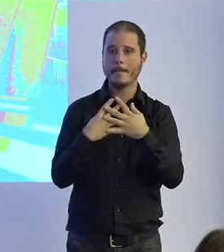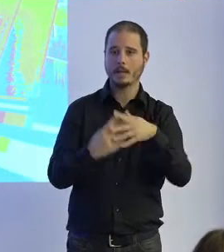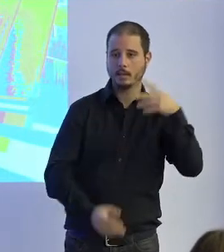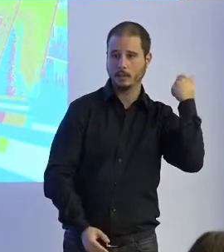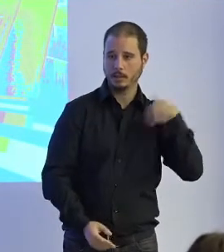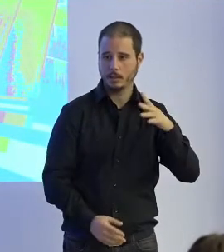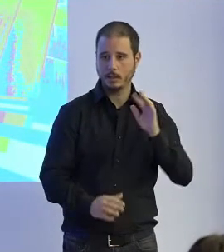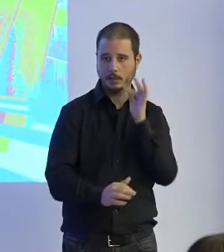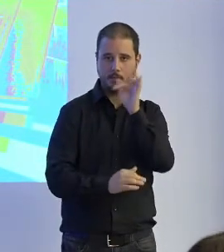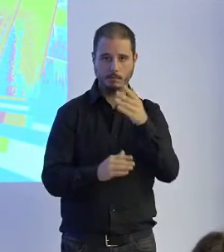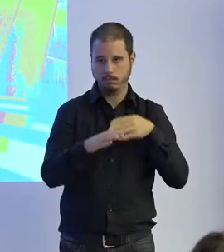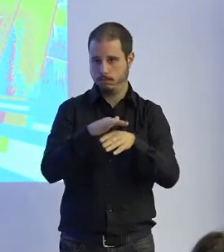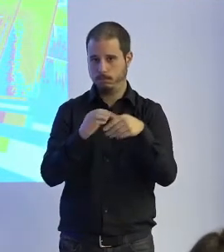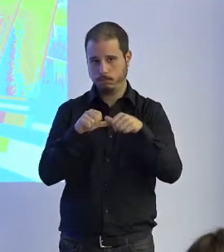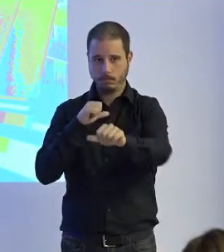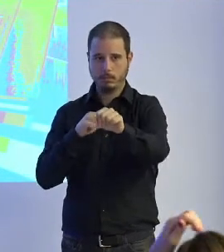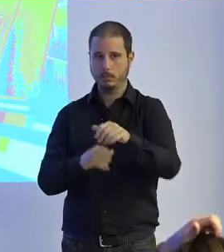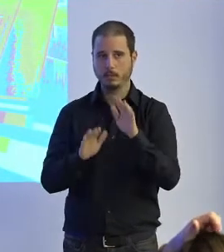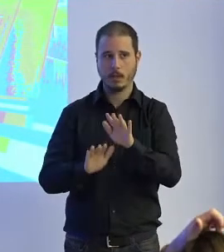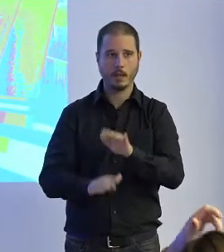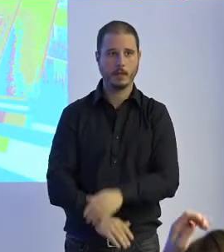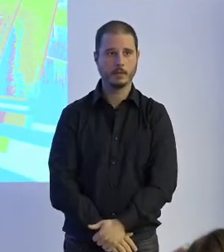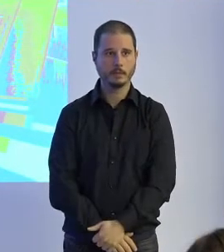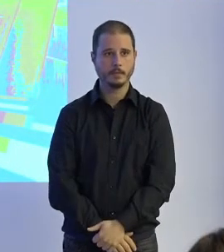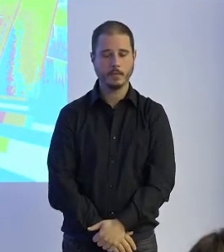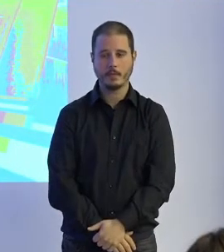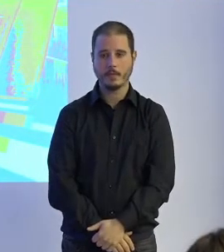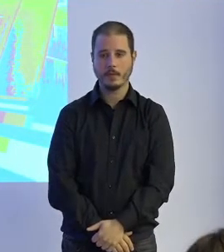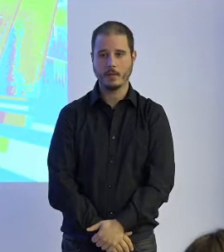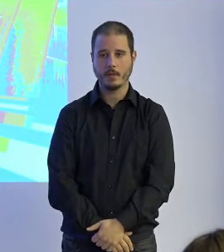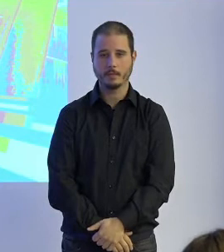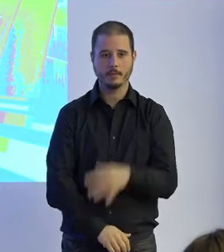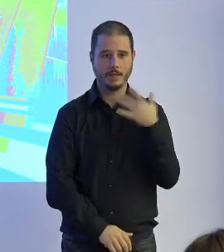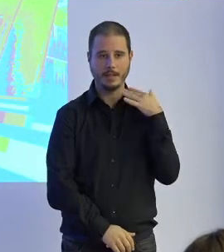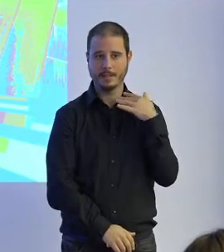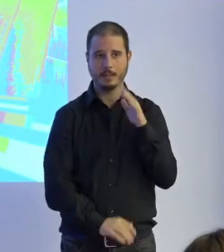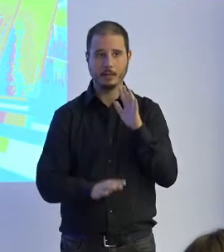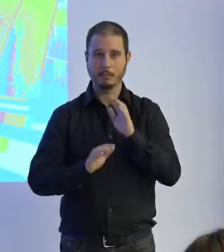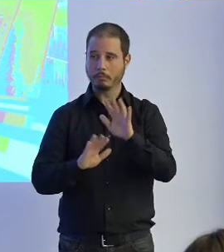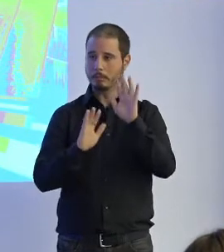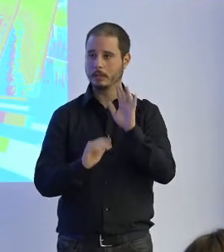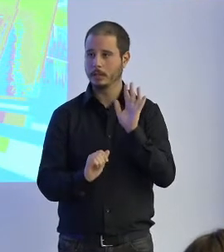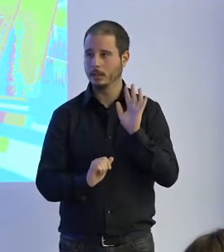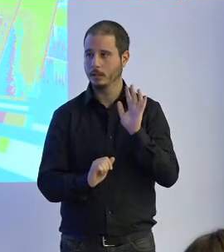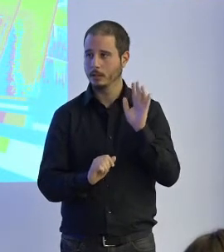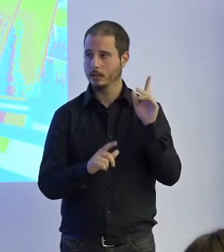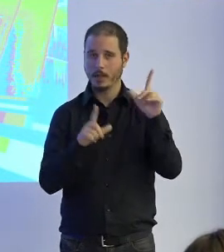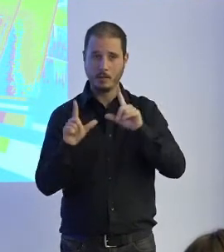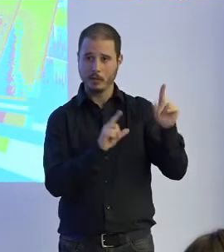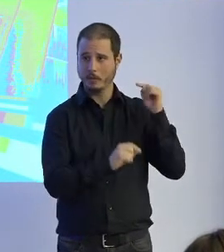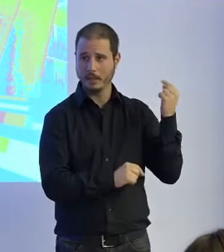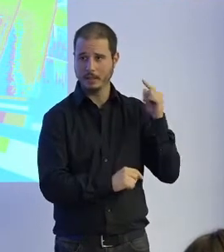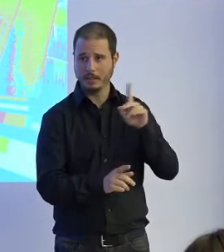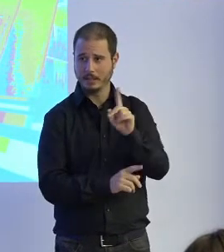quedarse, que nos vamos a convertir... Un momento, ¿por qué no? Creo que se me ha colado esta... Esta no iba aquí,